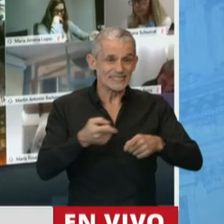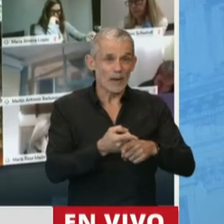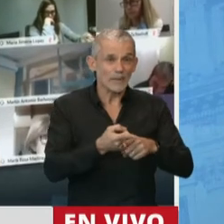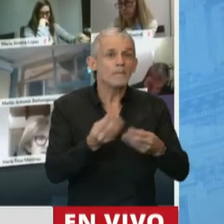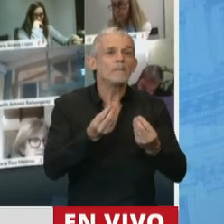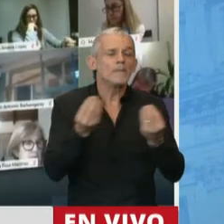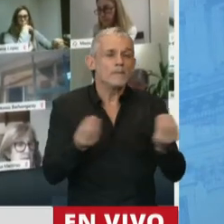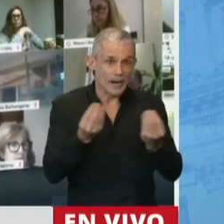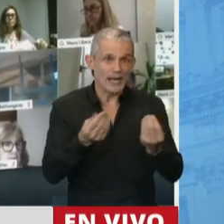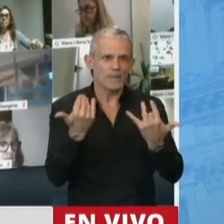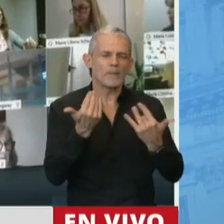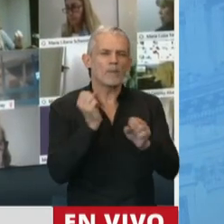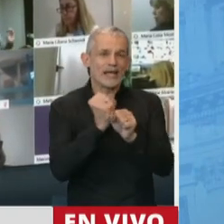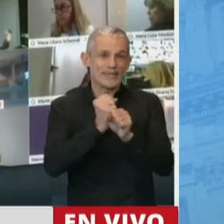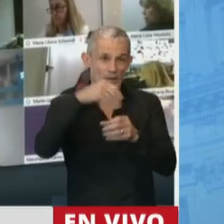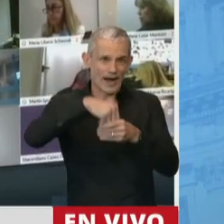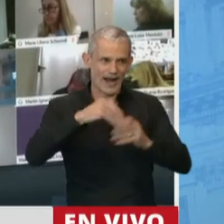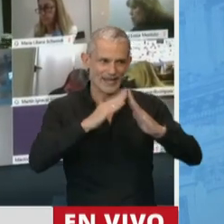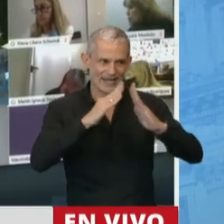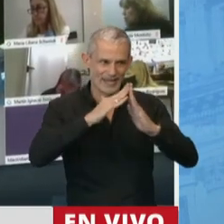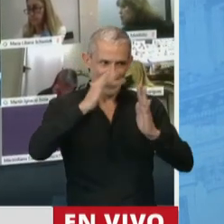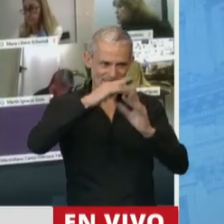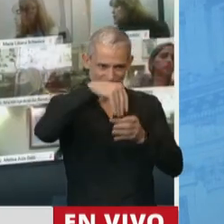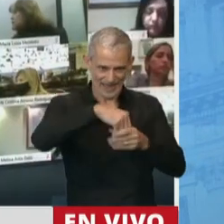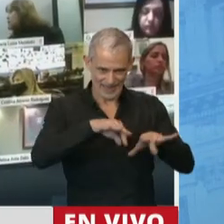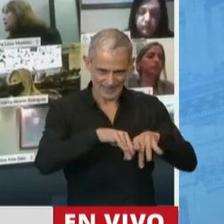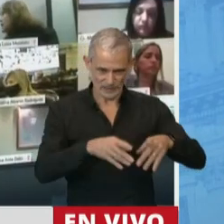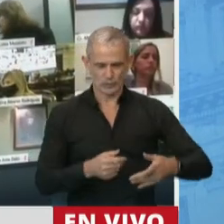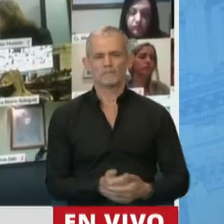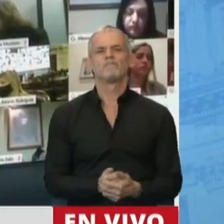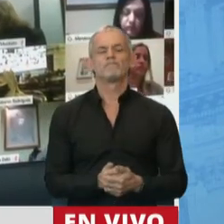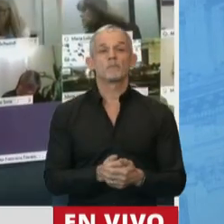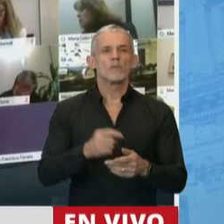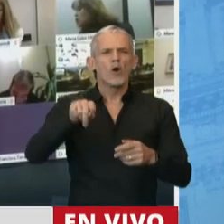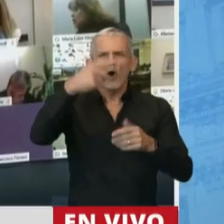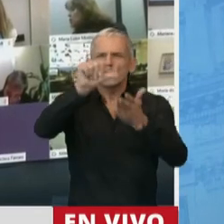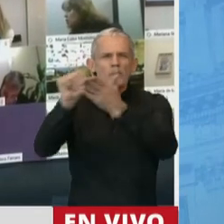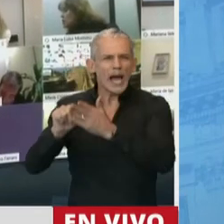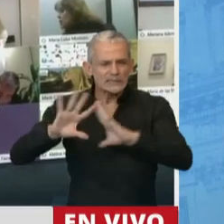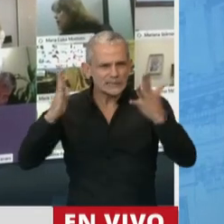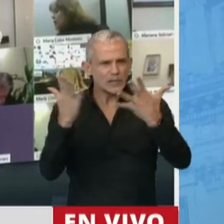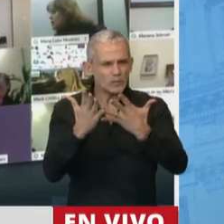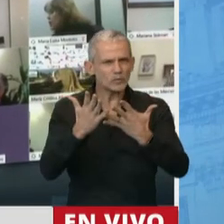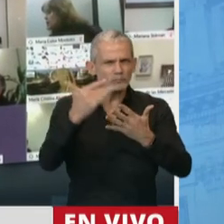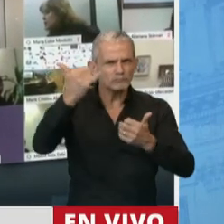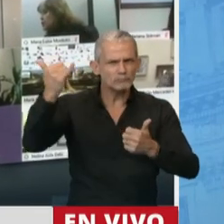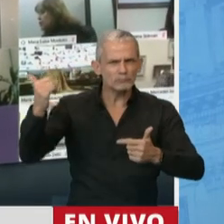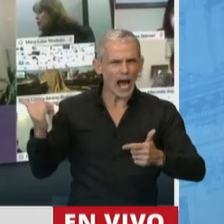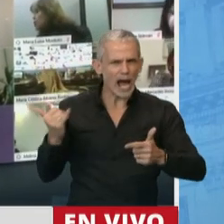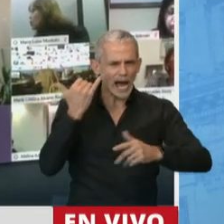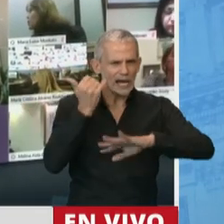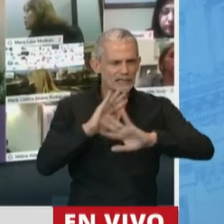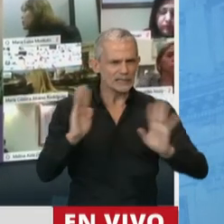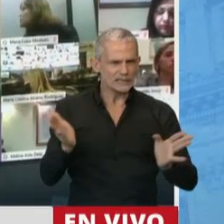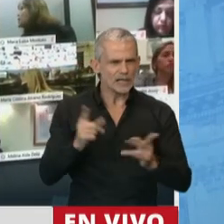que puedan realizar este tipo de teletrabajo. La verdad es que otras naciones del mundo, señor presidente, dan este